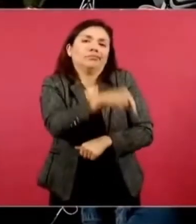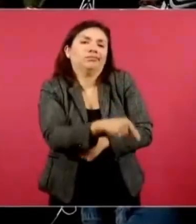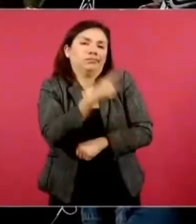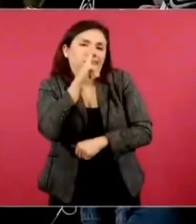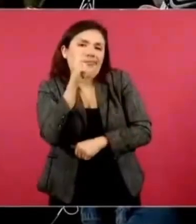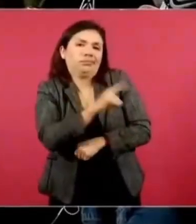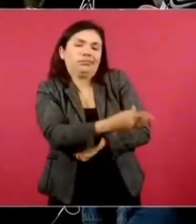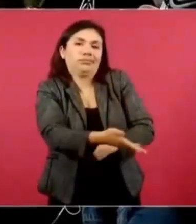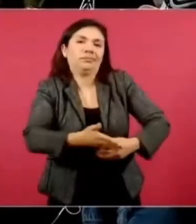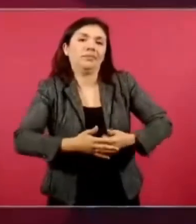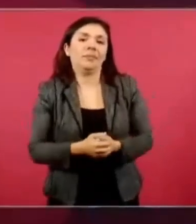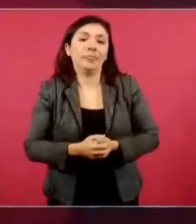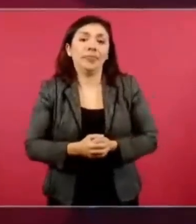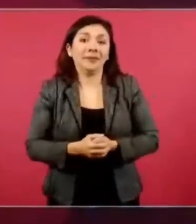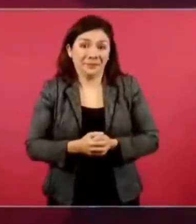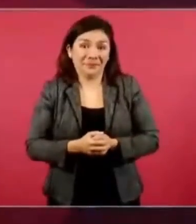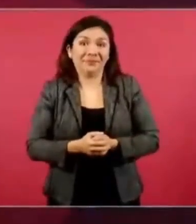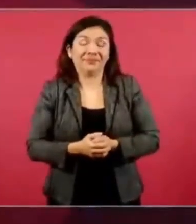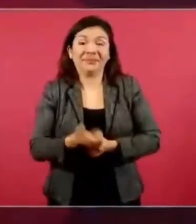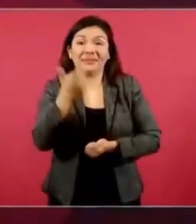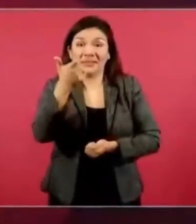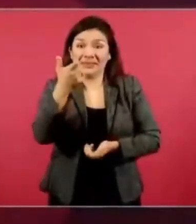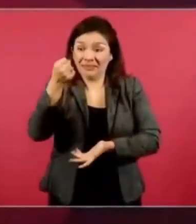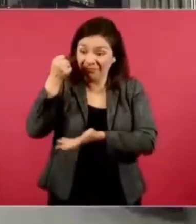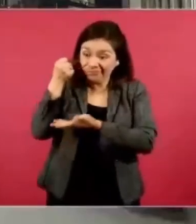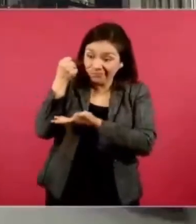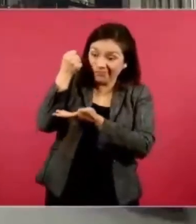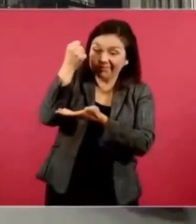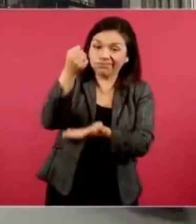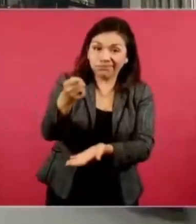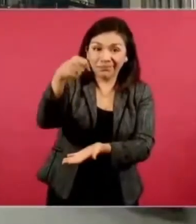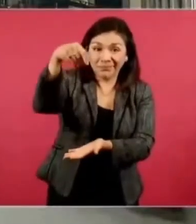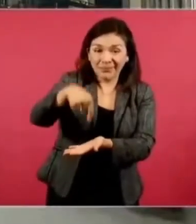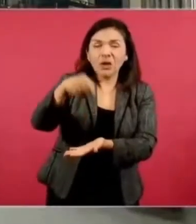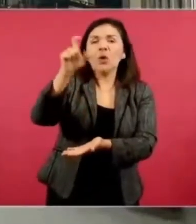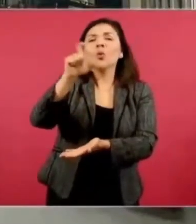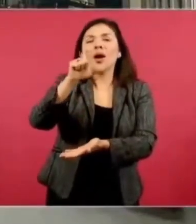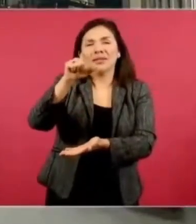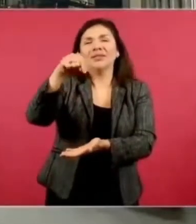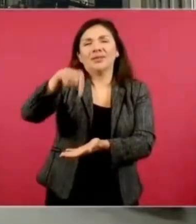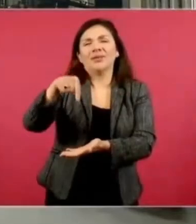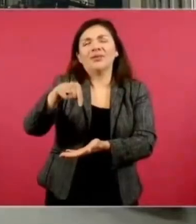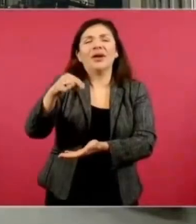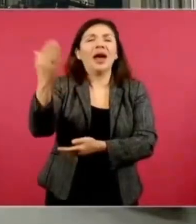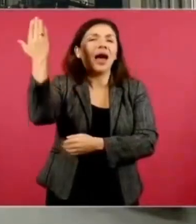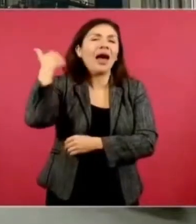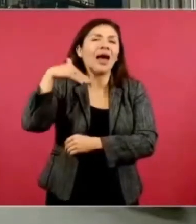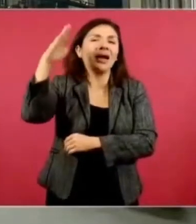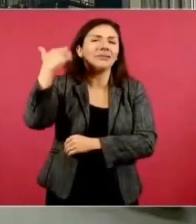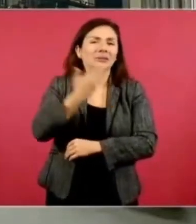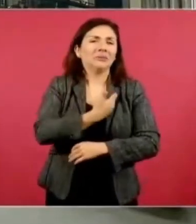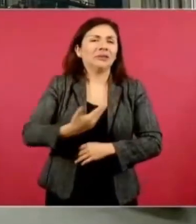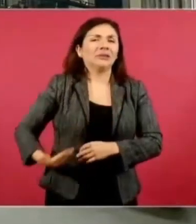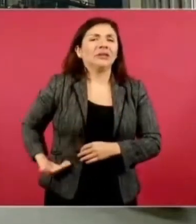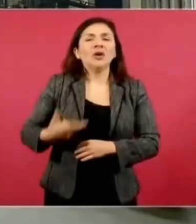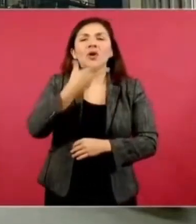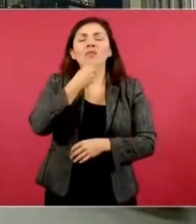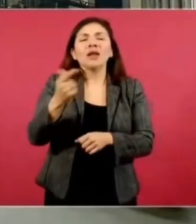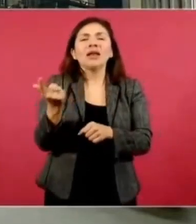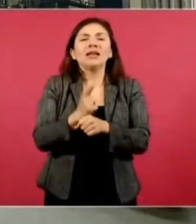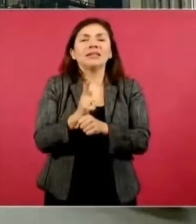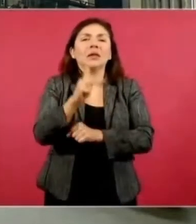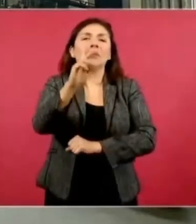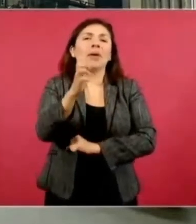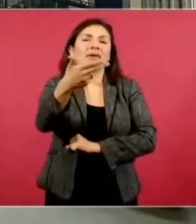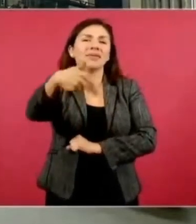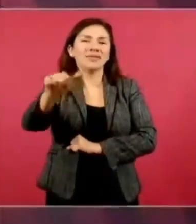¿Cuánto de esta inversión en la época del licenciado Peña